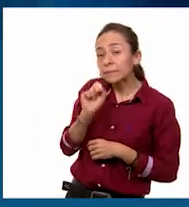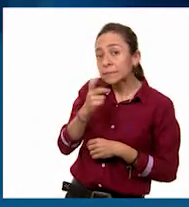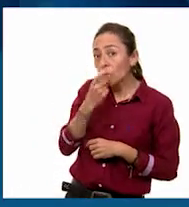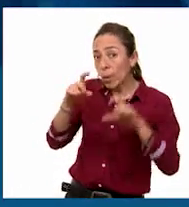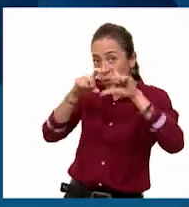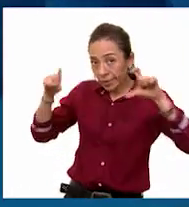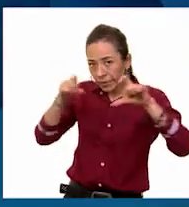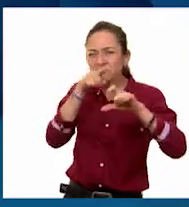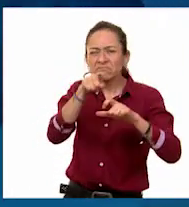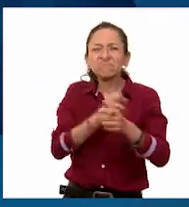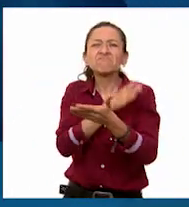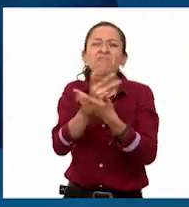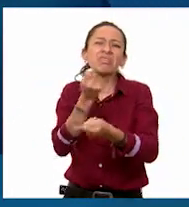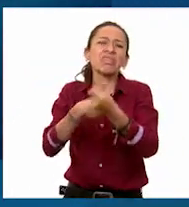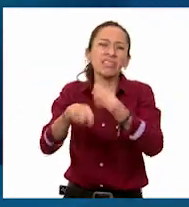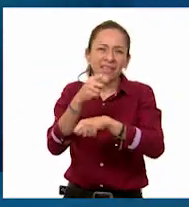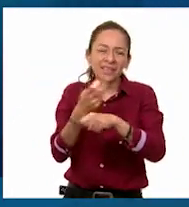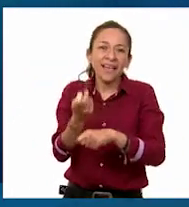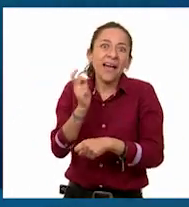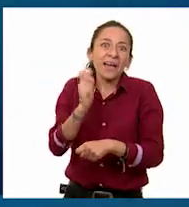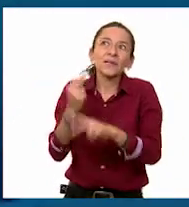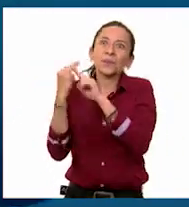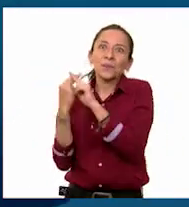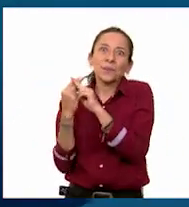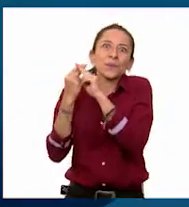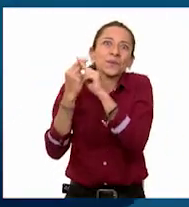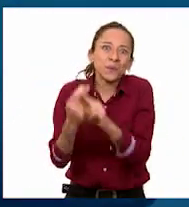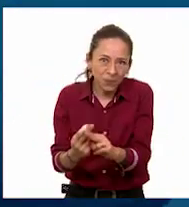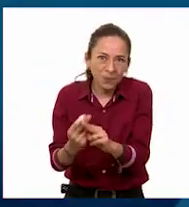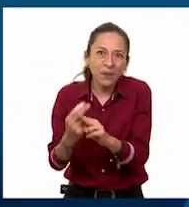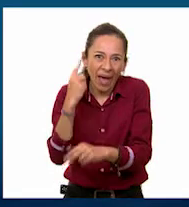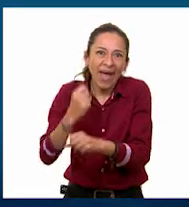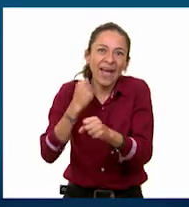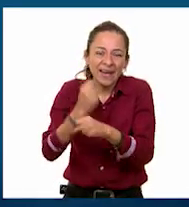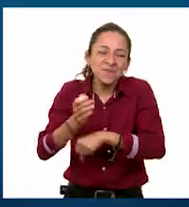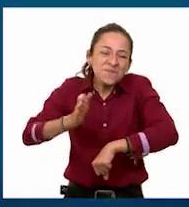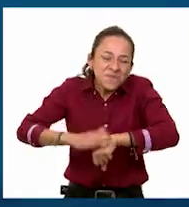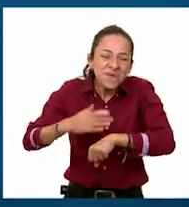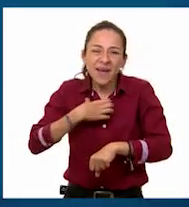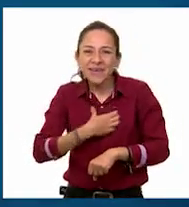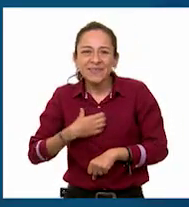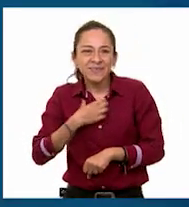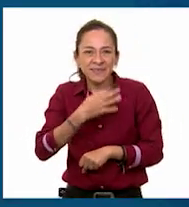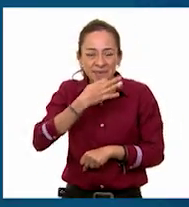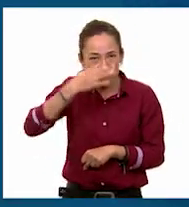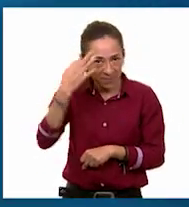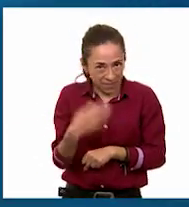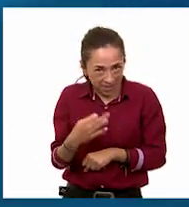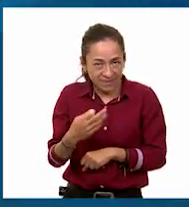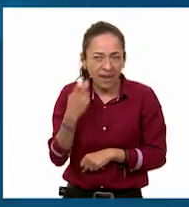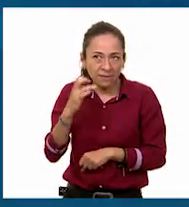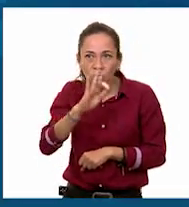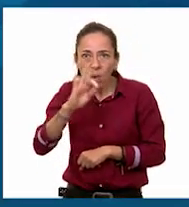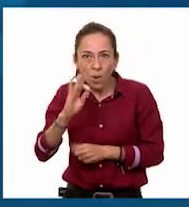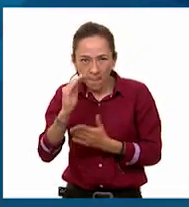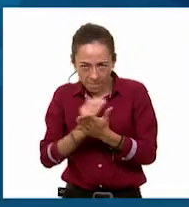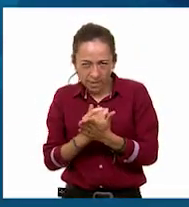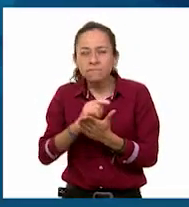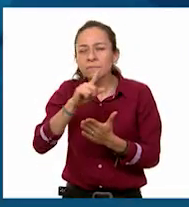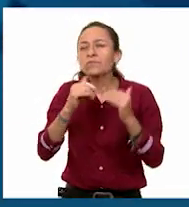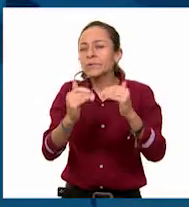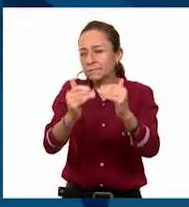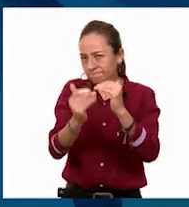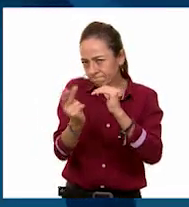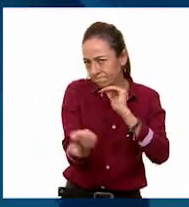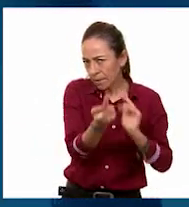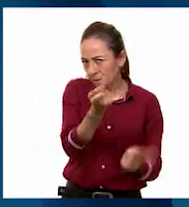de una tienda comercial que festeja su aniversario y posteriormente vamos a contestar unas preguntas. En la